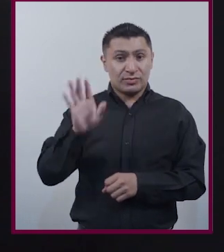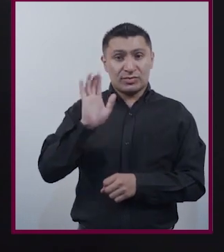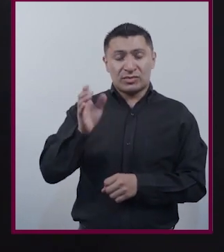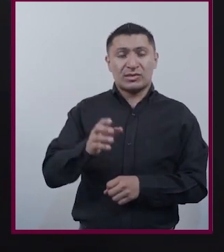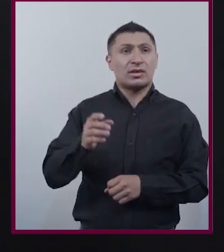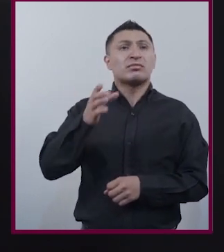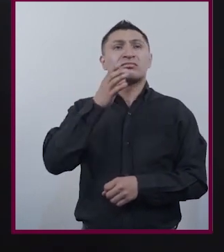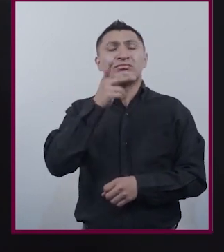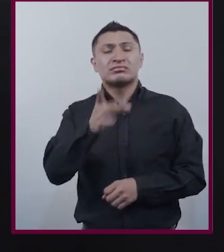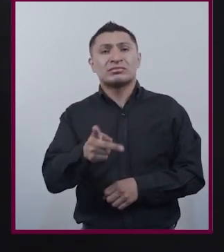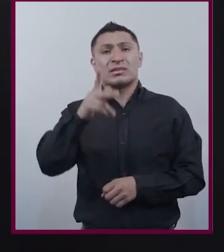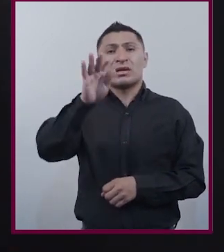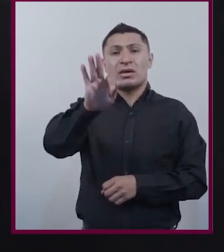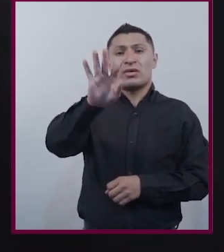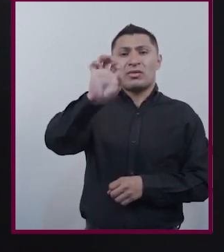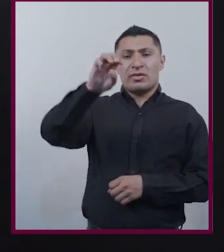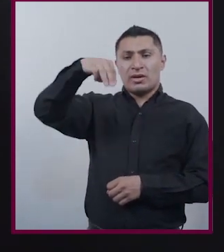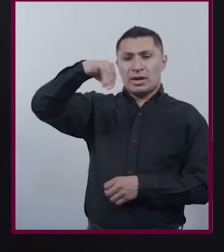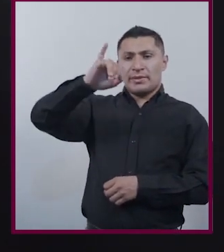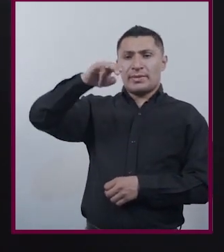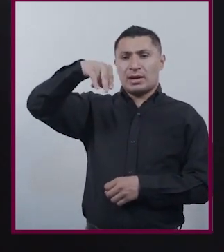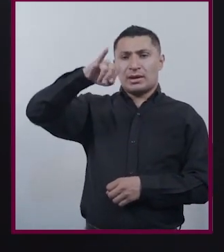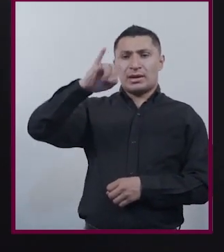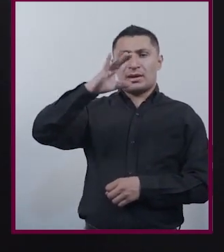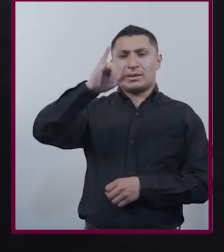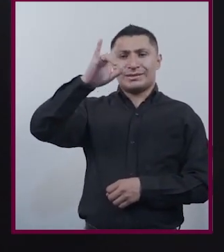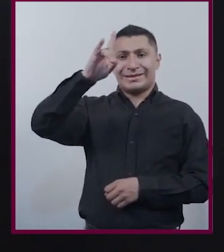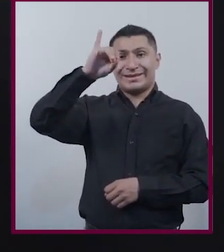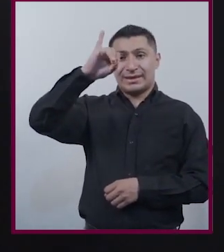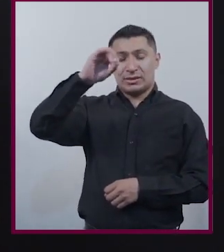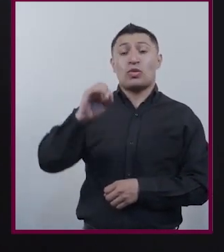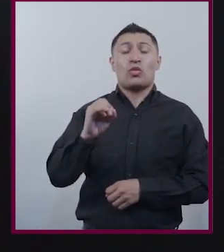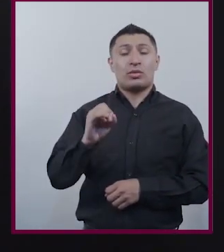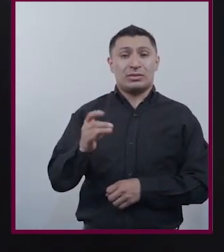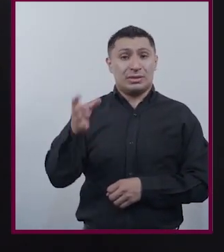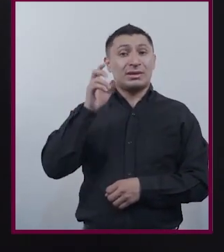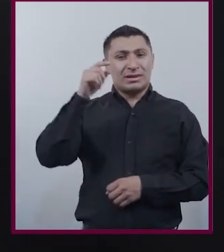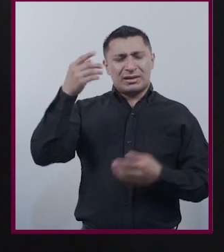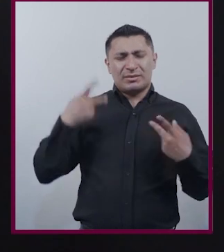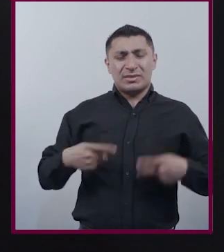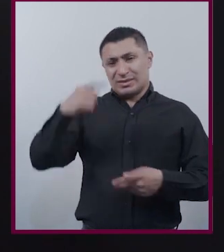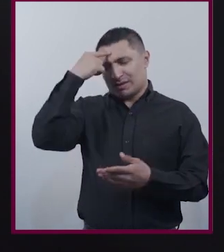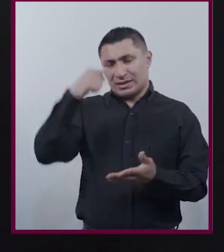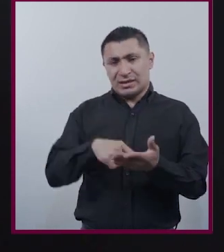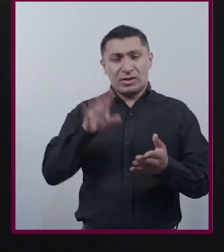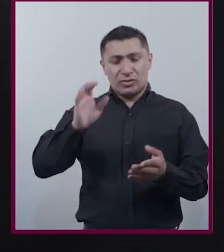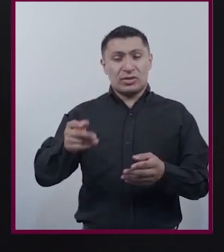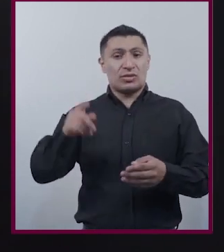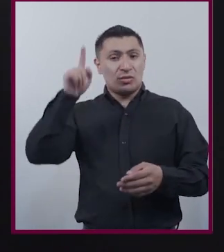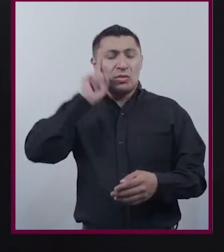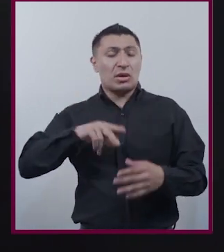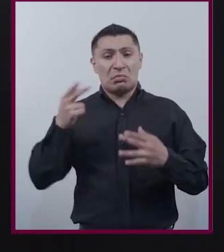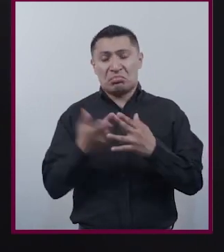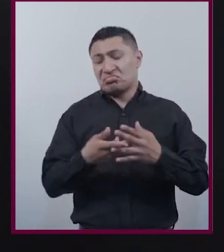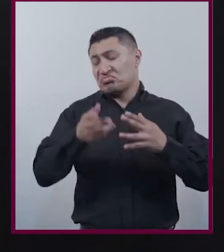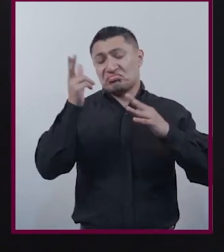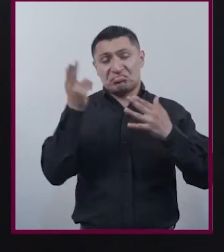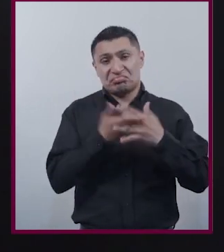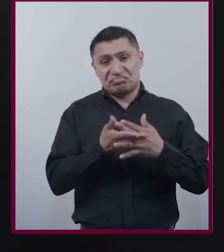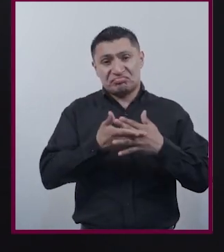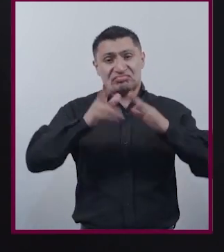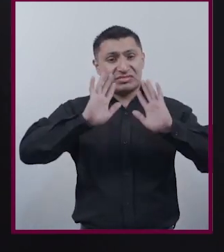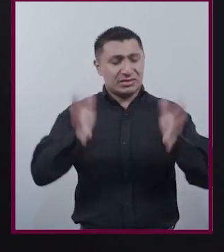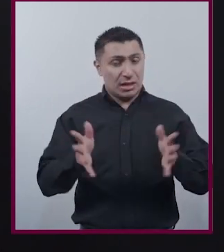feminicidio? La mayoría de las personas Cree que un feminicidio Es cuando matan a una mujer Y ya Para le contar Sin